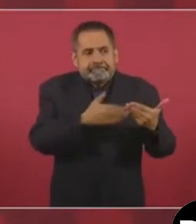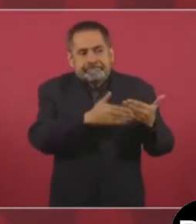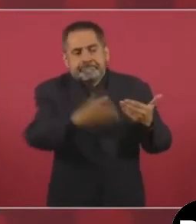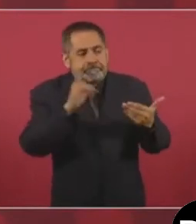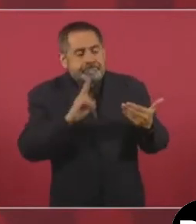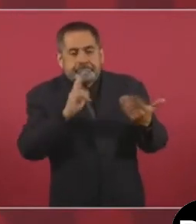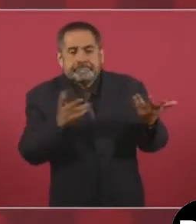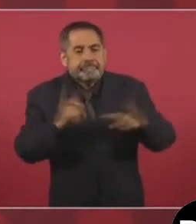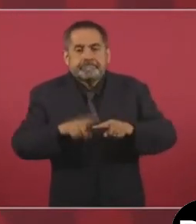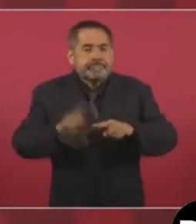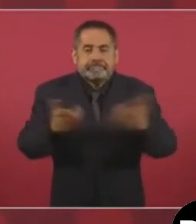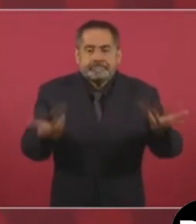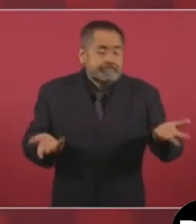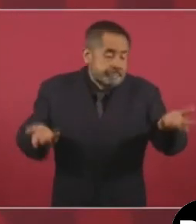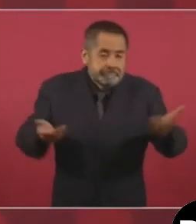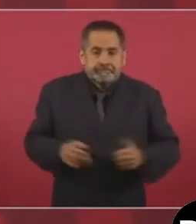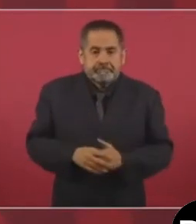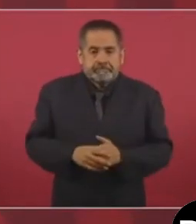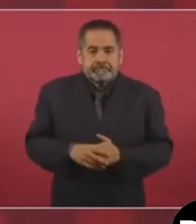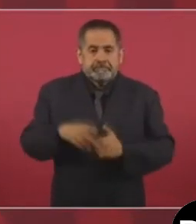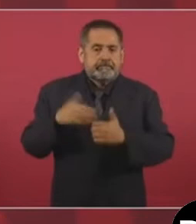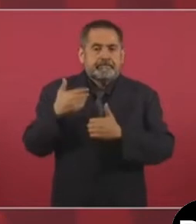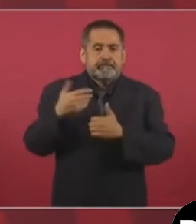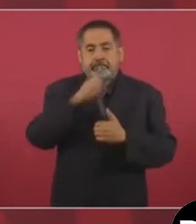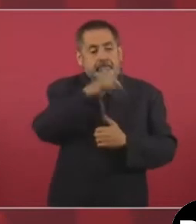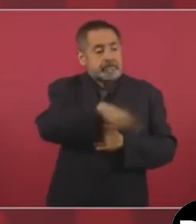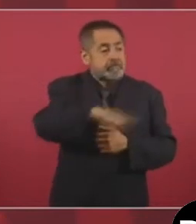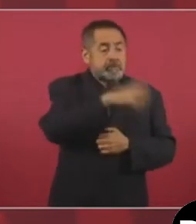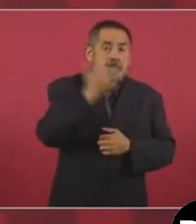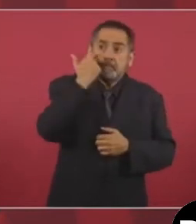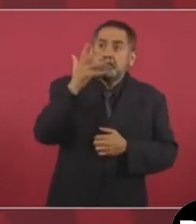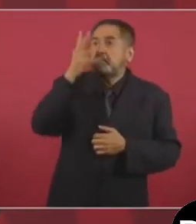para la presidencia,